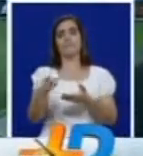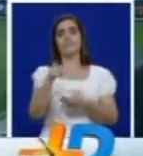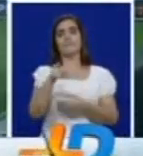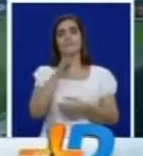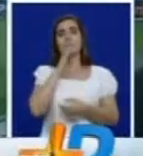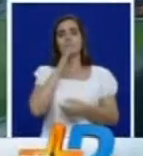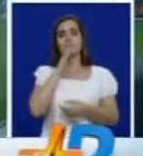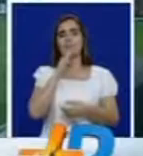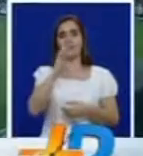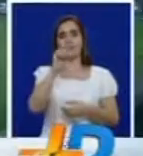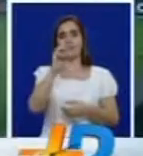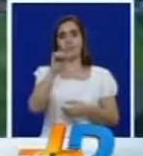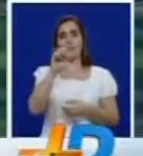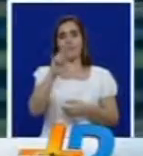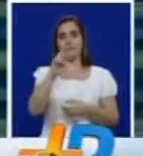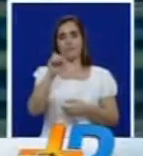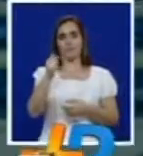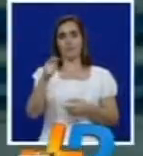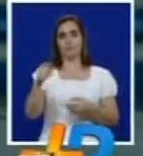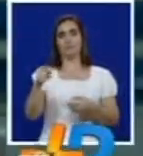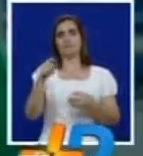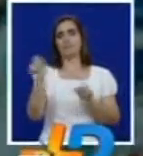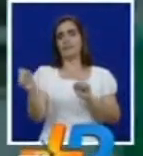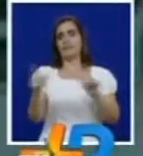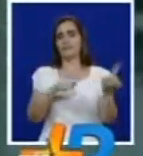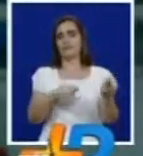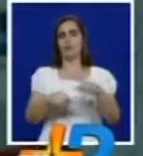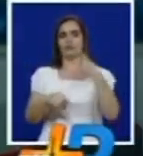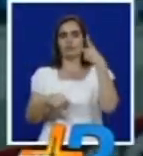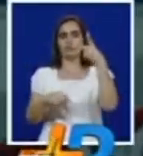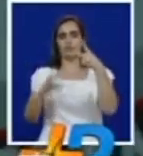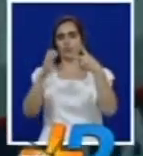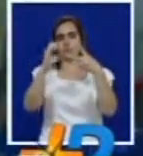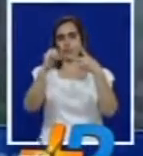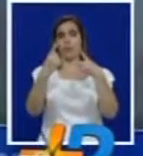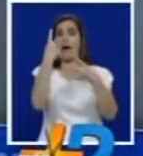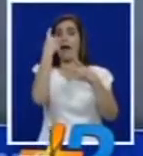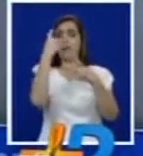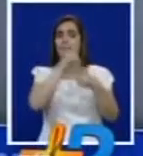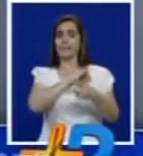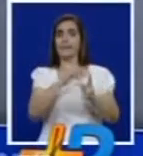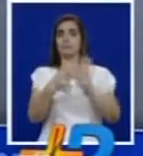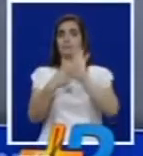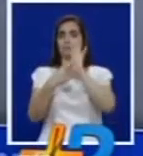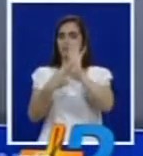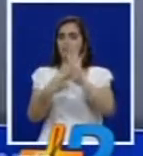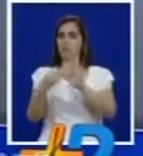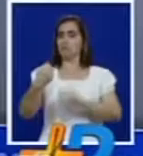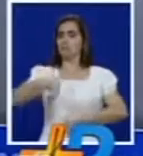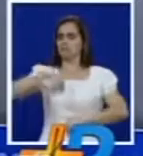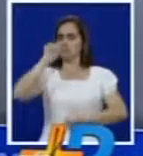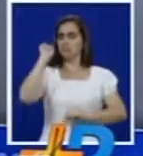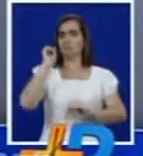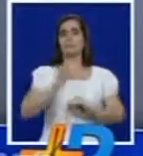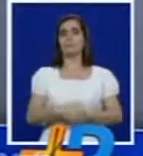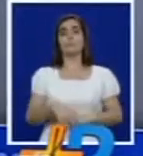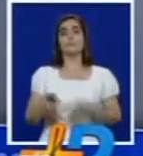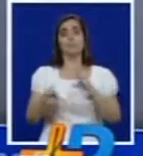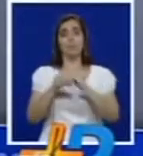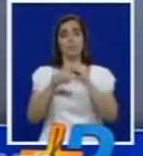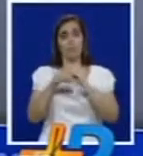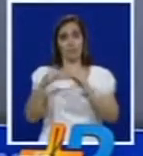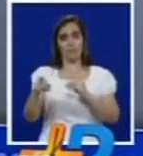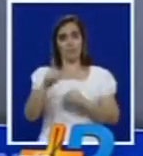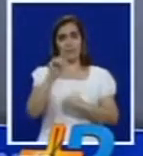a Néstor Camacho y era el 2 por 0 con fútbol el deportivo cal yern mostró categoría en el barrio San Fernando a propósito de